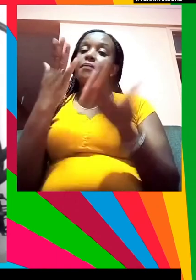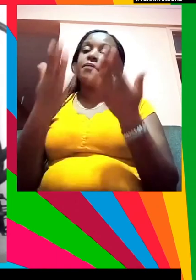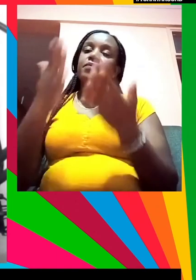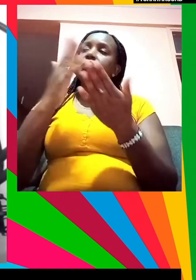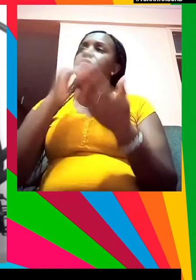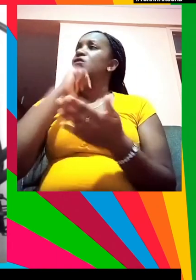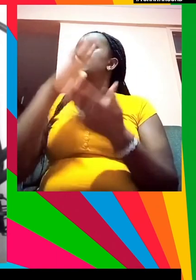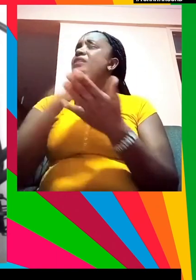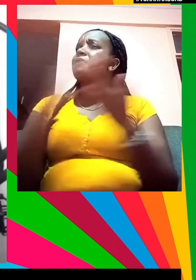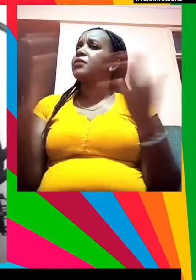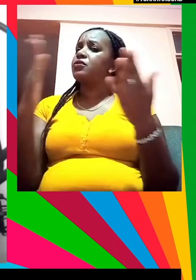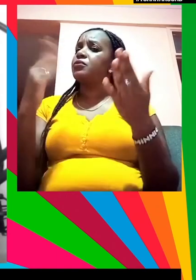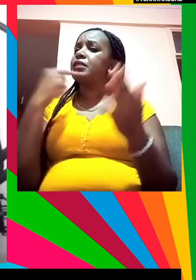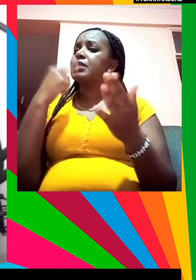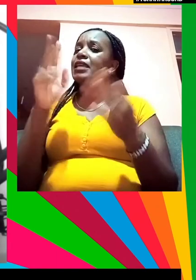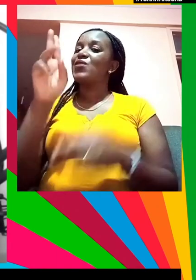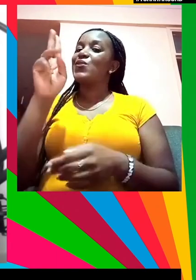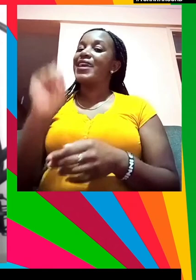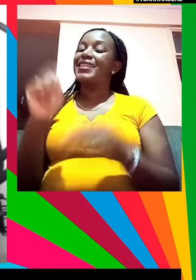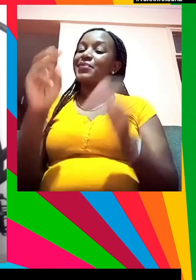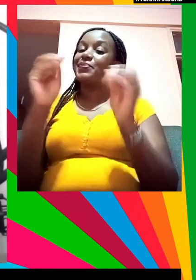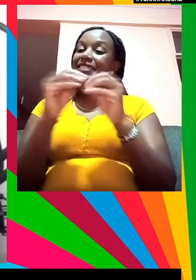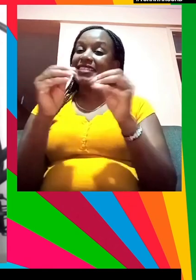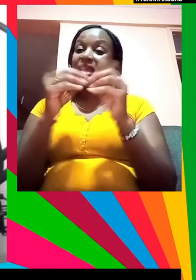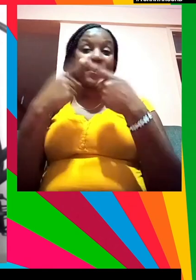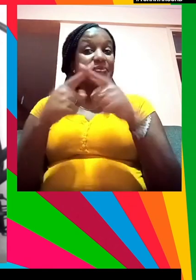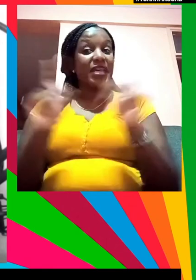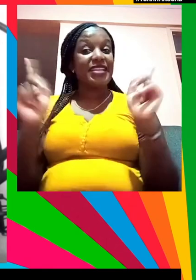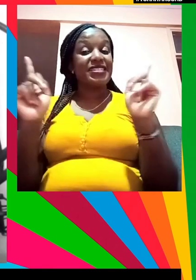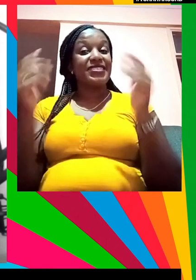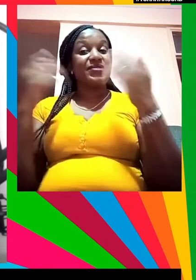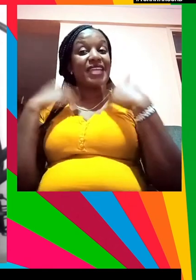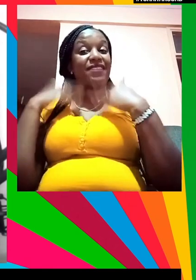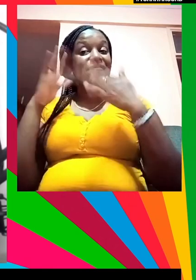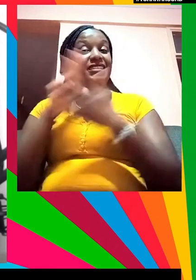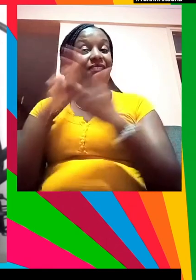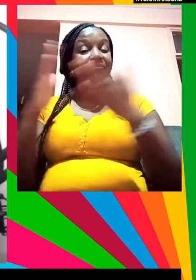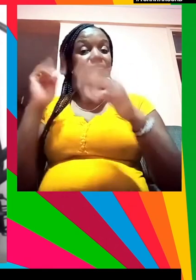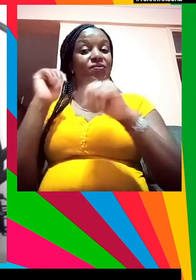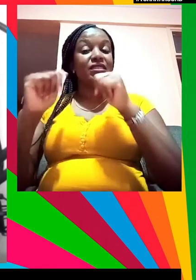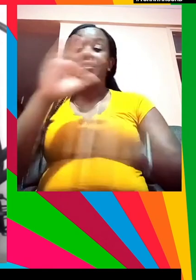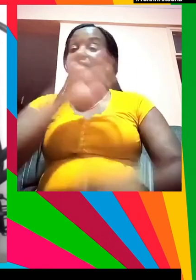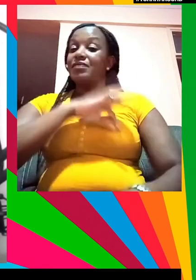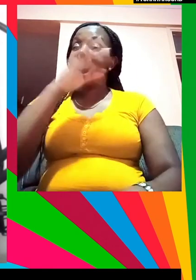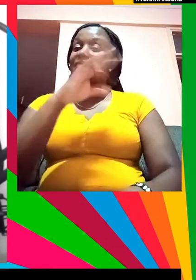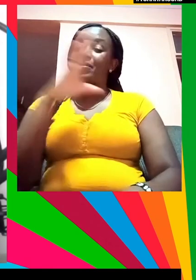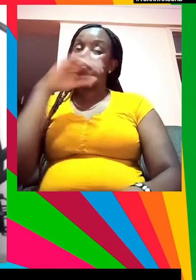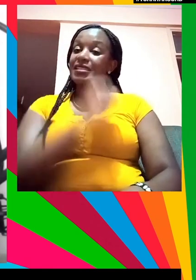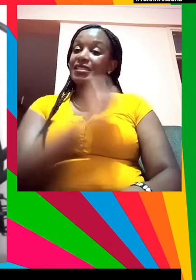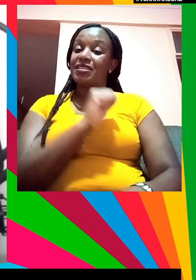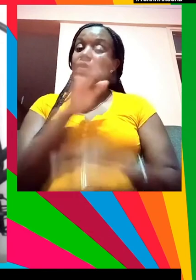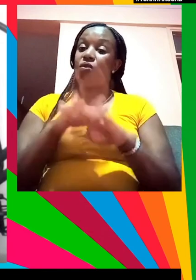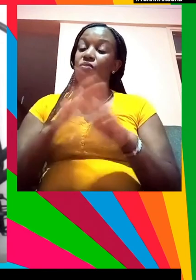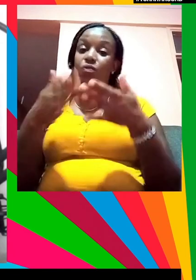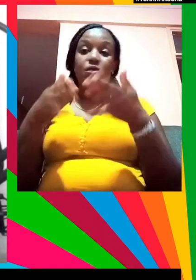pero quizás pueda decirse una reunión como esta de la ONU pero hay algo muy espiritual sobre la forma en la